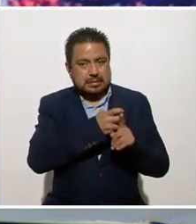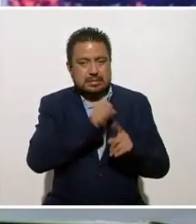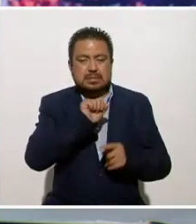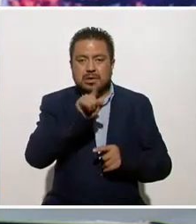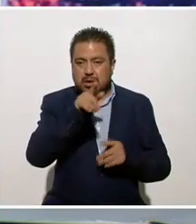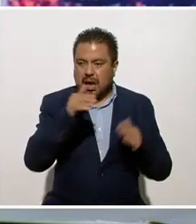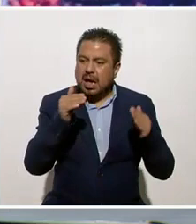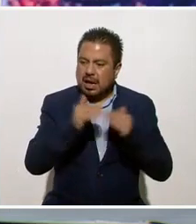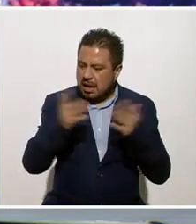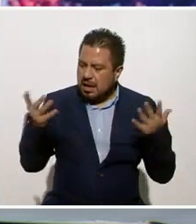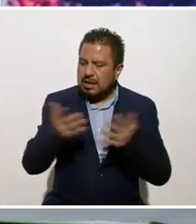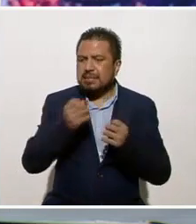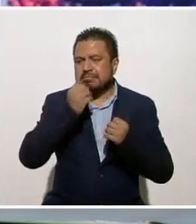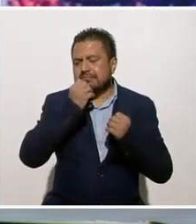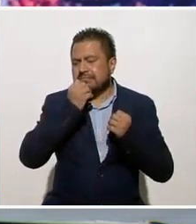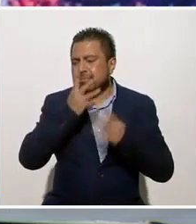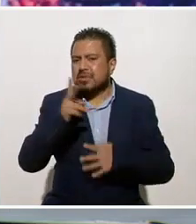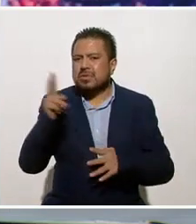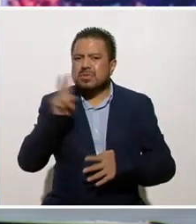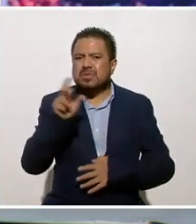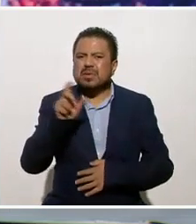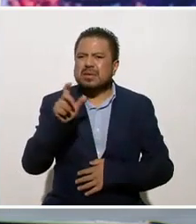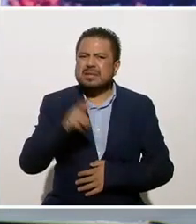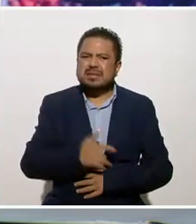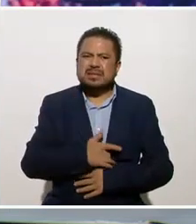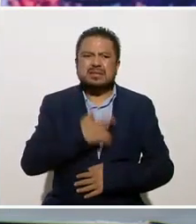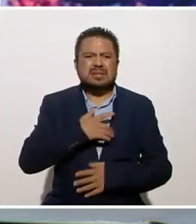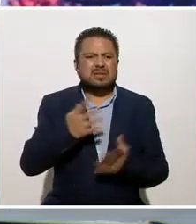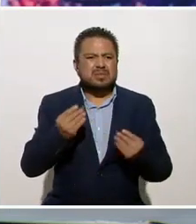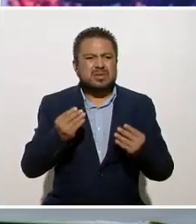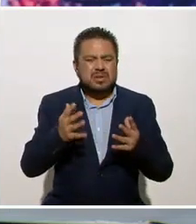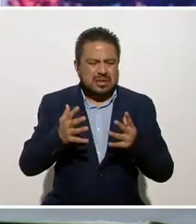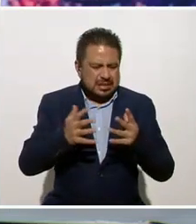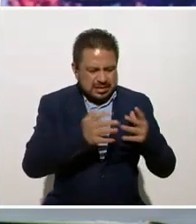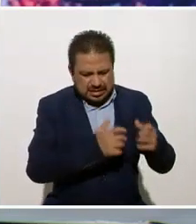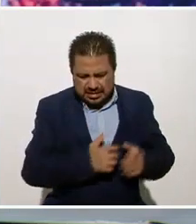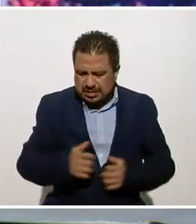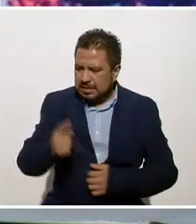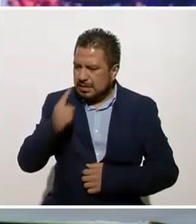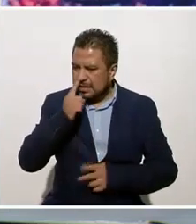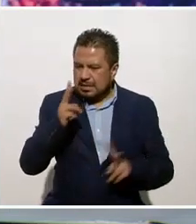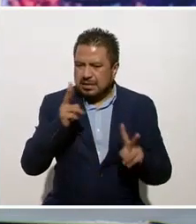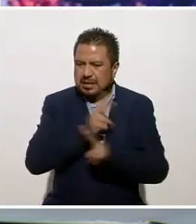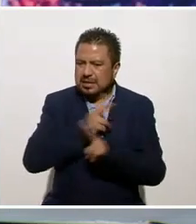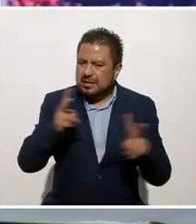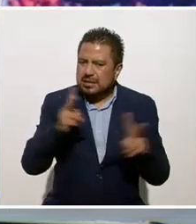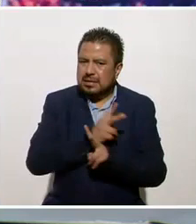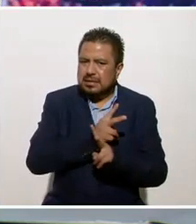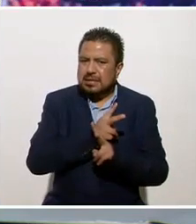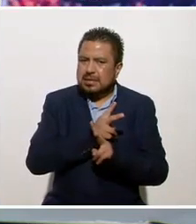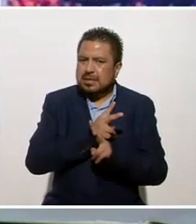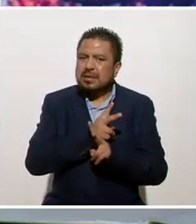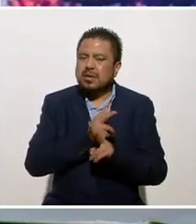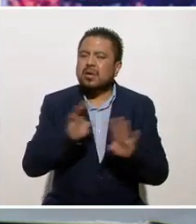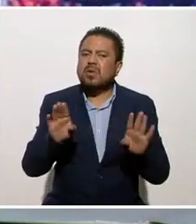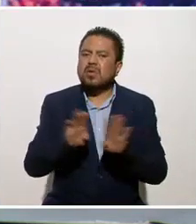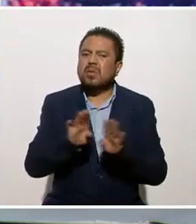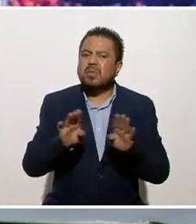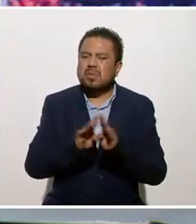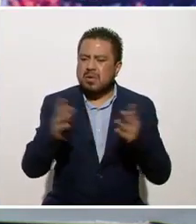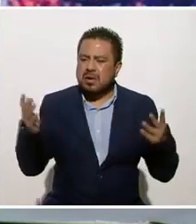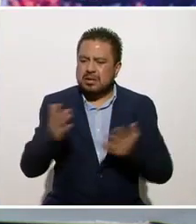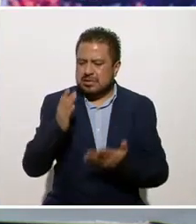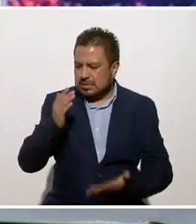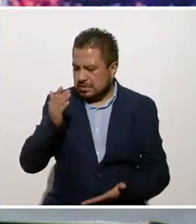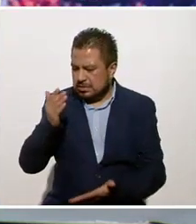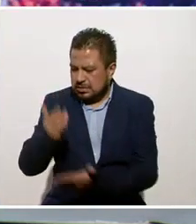si lo hacen en su casa, es maravilloso. Cuando sientes muchísimo estrés, el respirar es como hacer un stop,